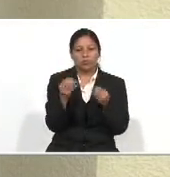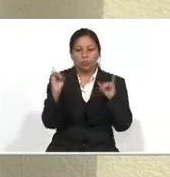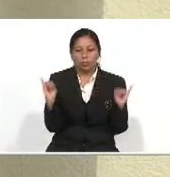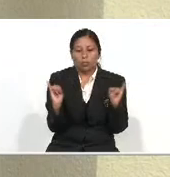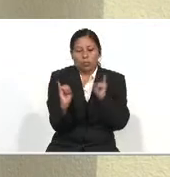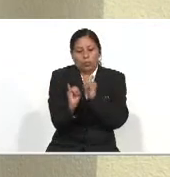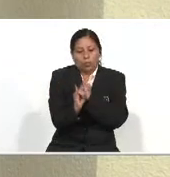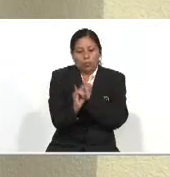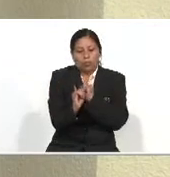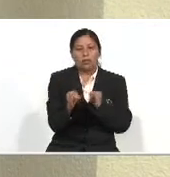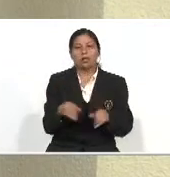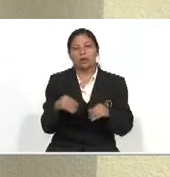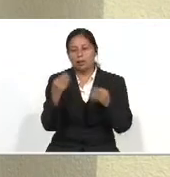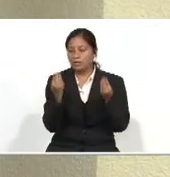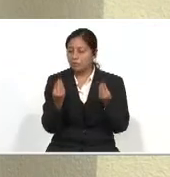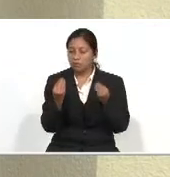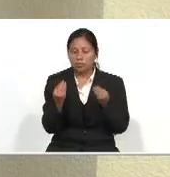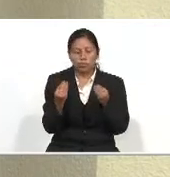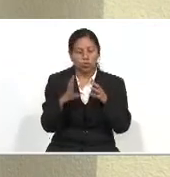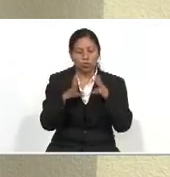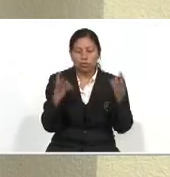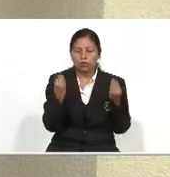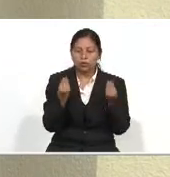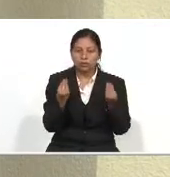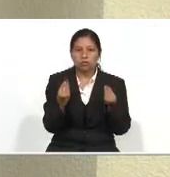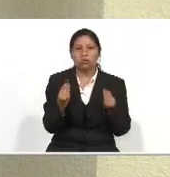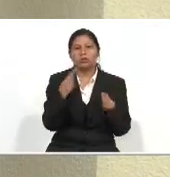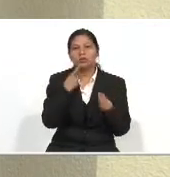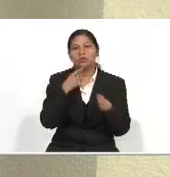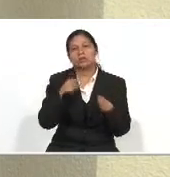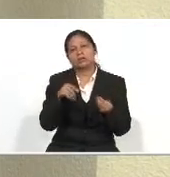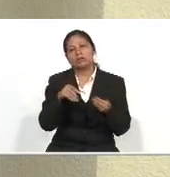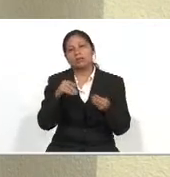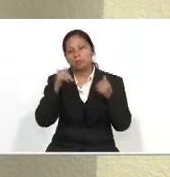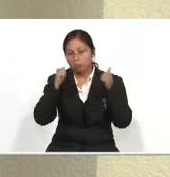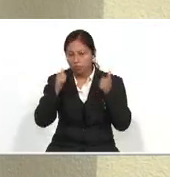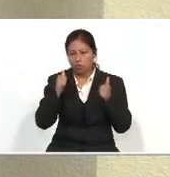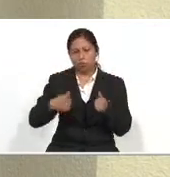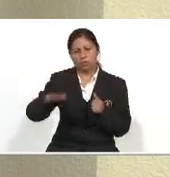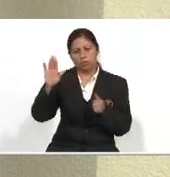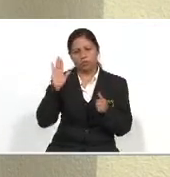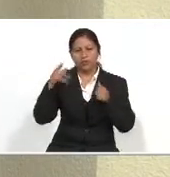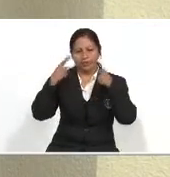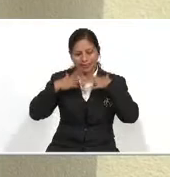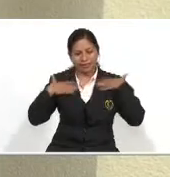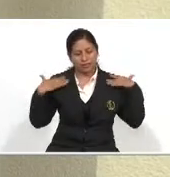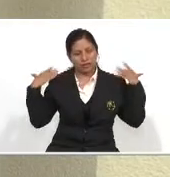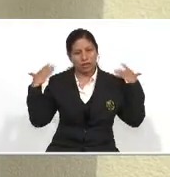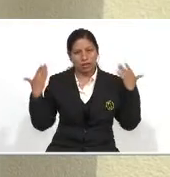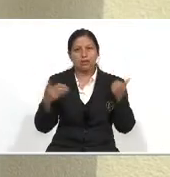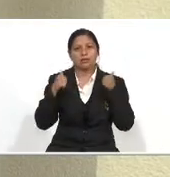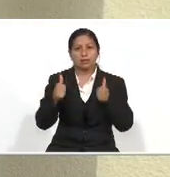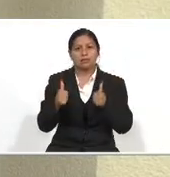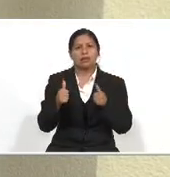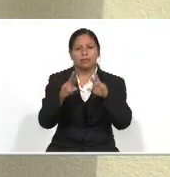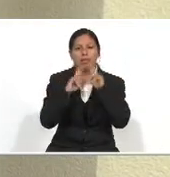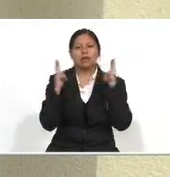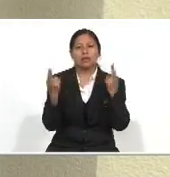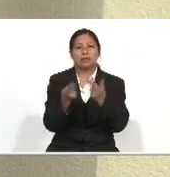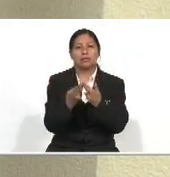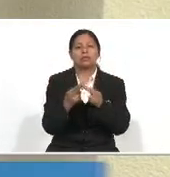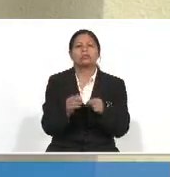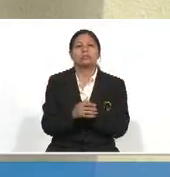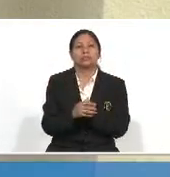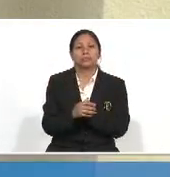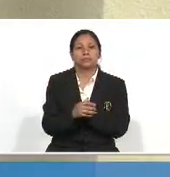desnutrición aguda En el departamento De Jutiapa Entonces Pues muy comprometidos Muy alegres Muy contentos Por esta reunión Por